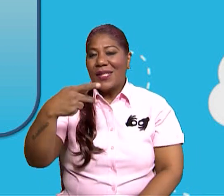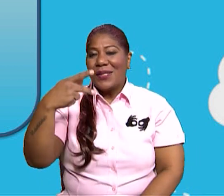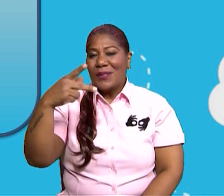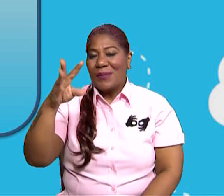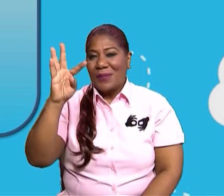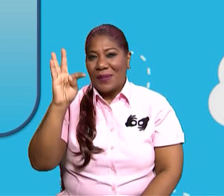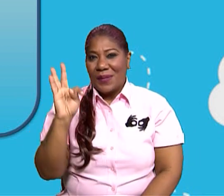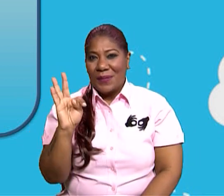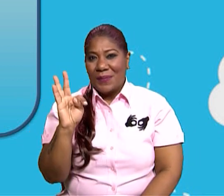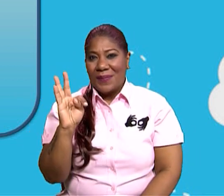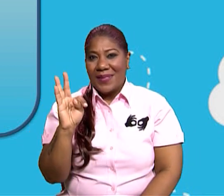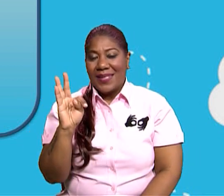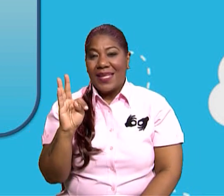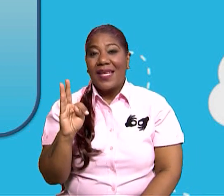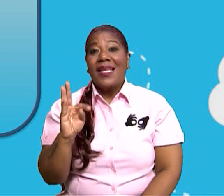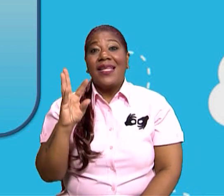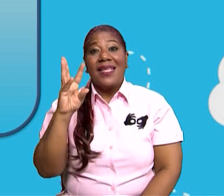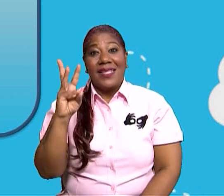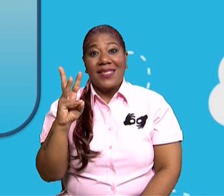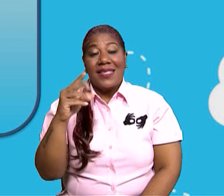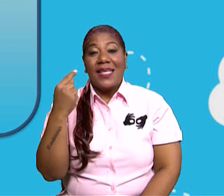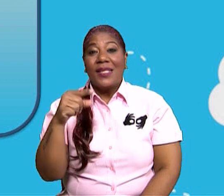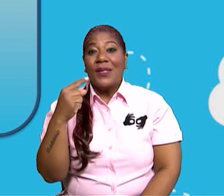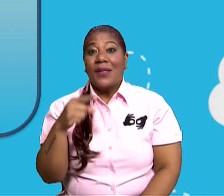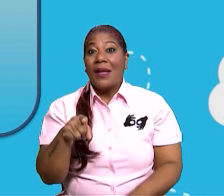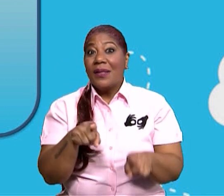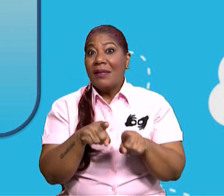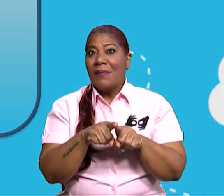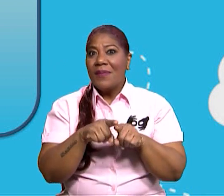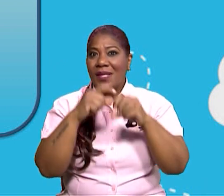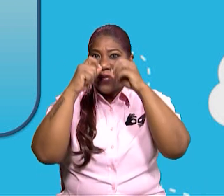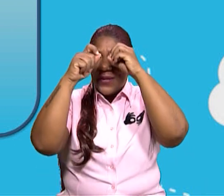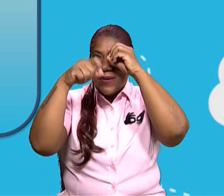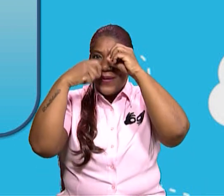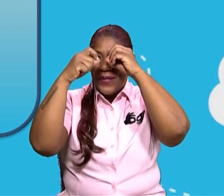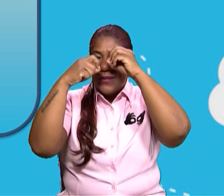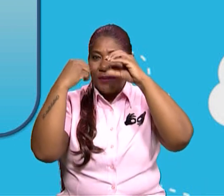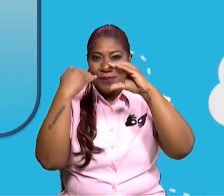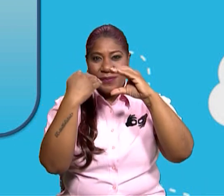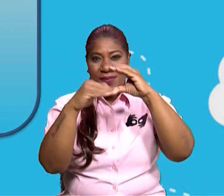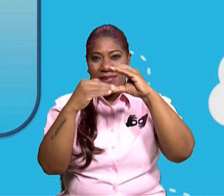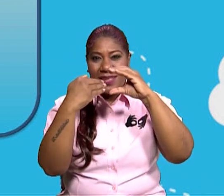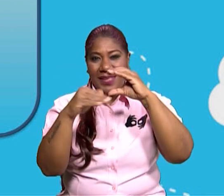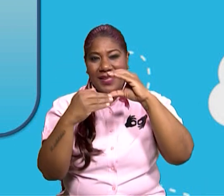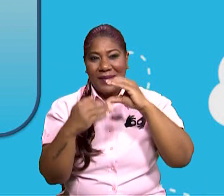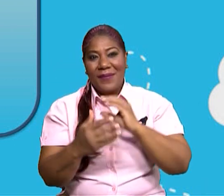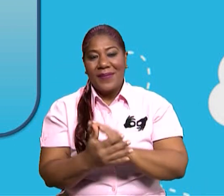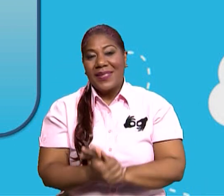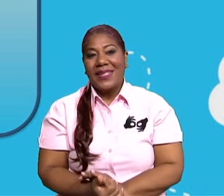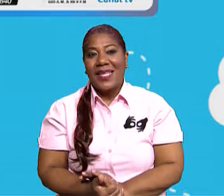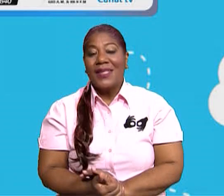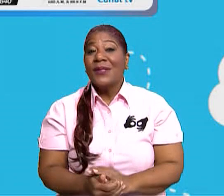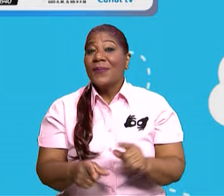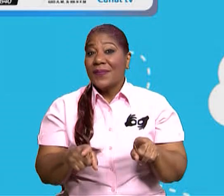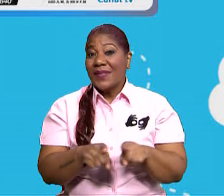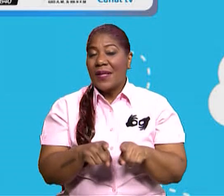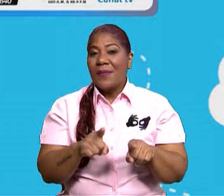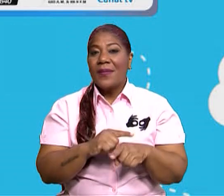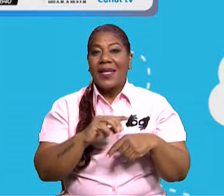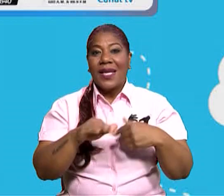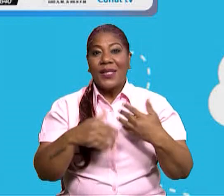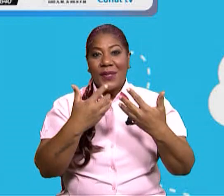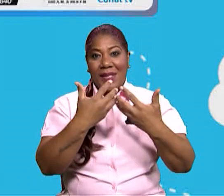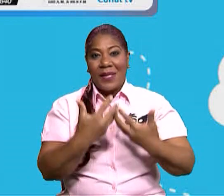mi amigo Pablo Navarro, quien nos ayuda con algunos videos, ¿ok? Que nos están enviando. Así es, también agradecemos a todos nuestros